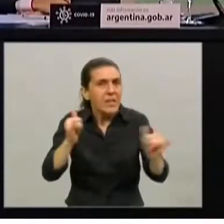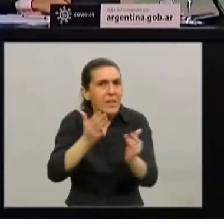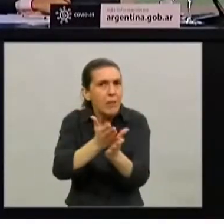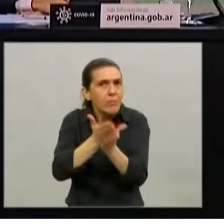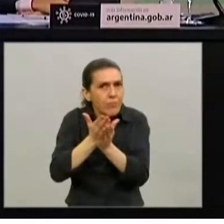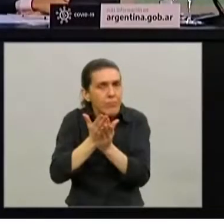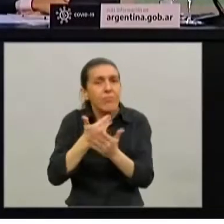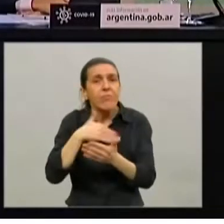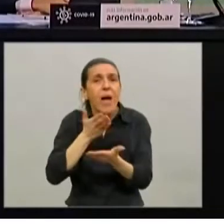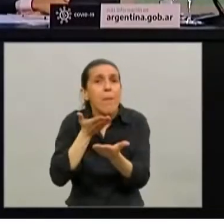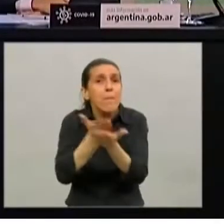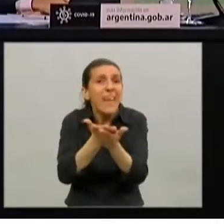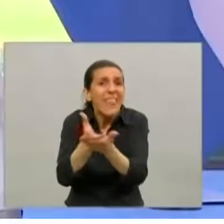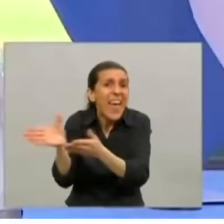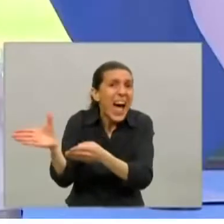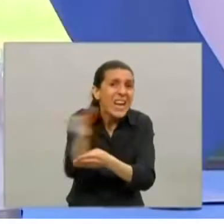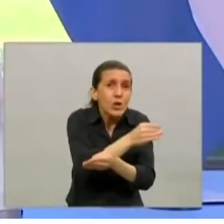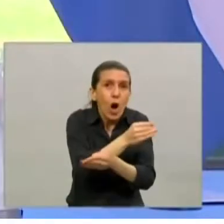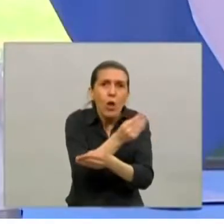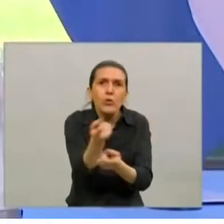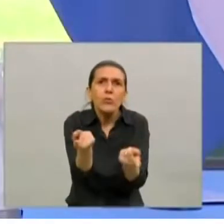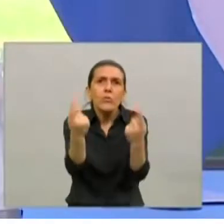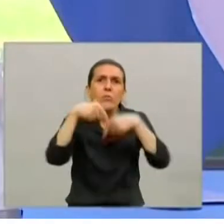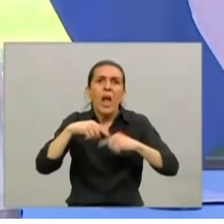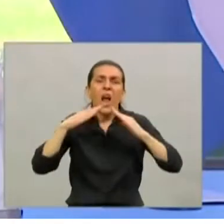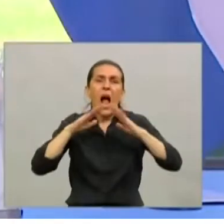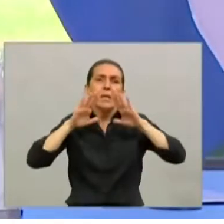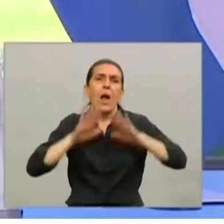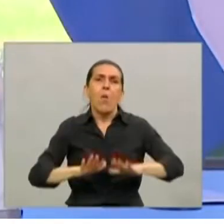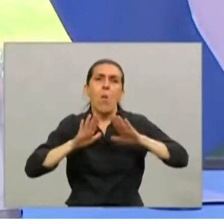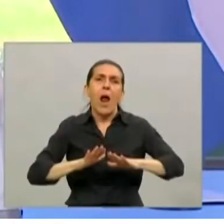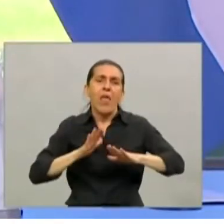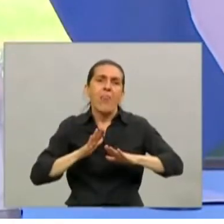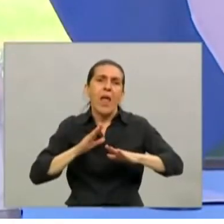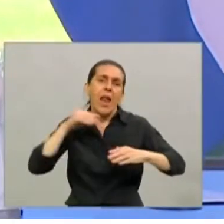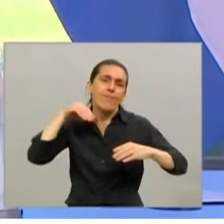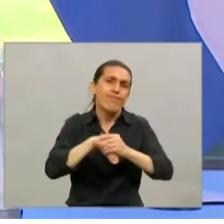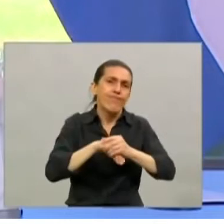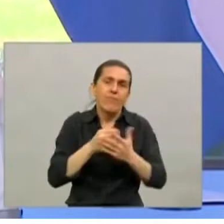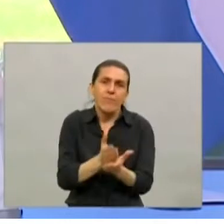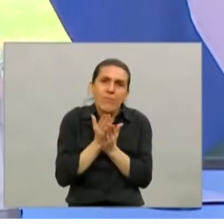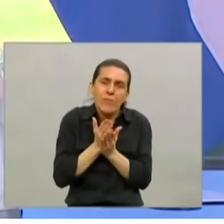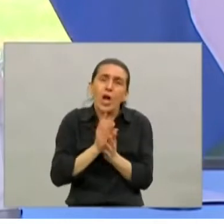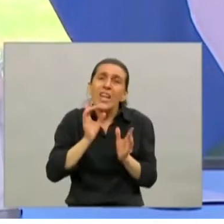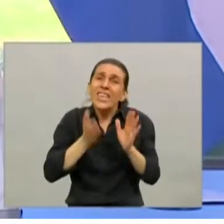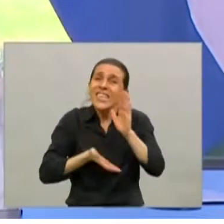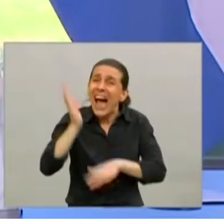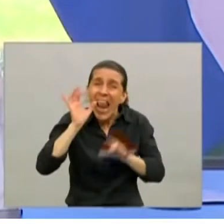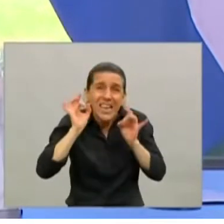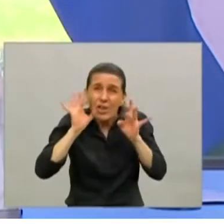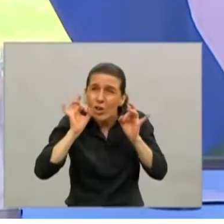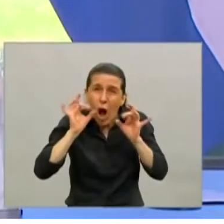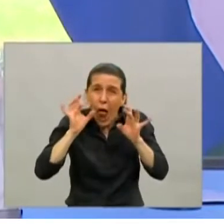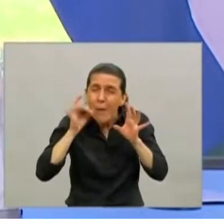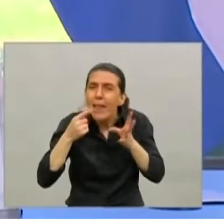pedirles a todos que vuelvan a aislarse en sus casas y solo salgan para